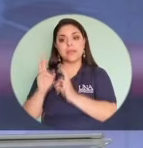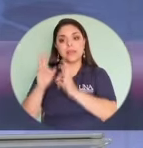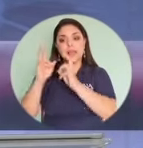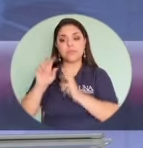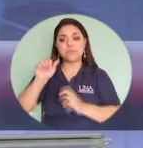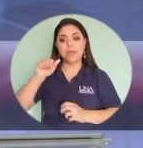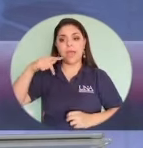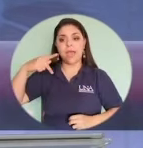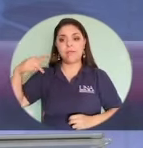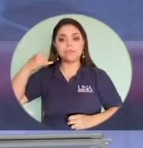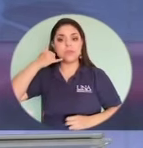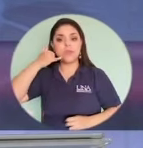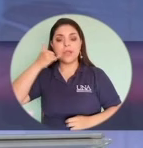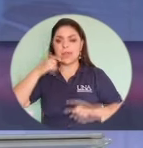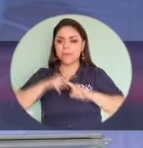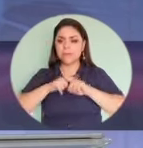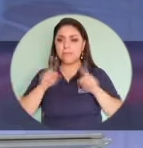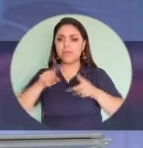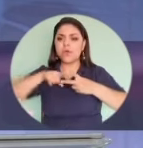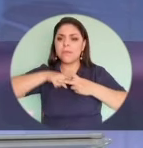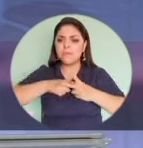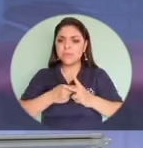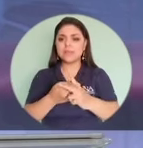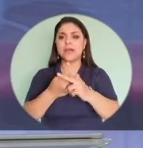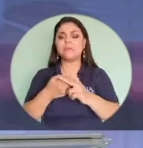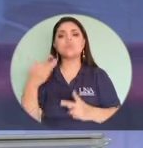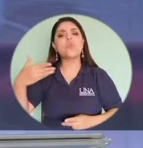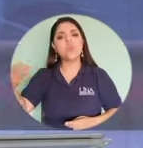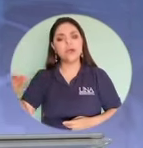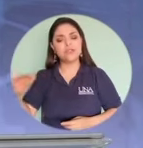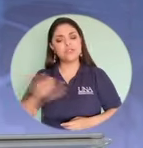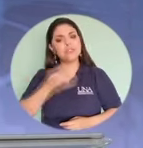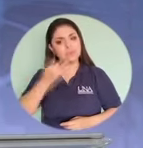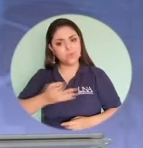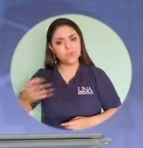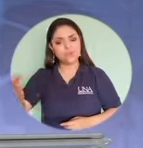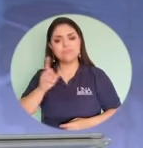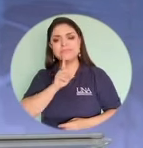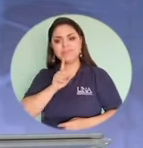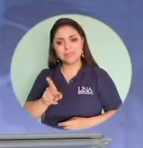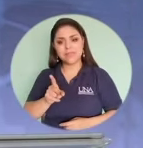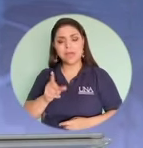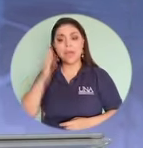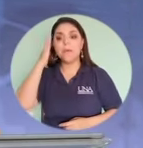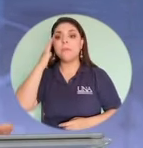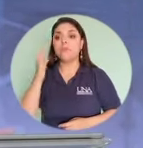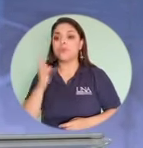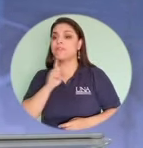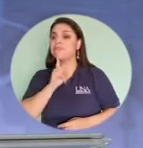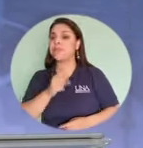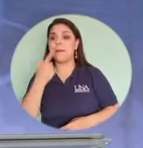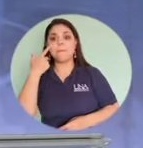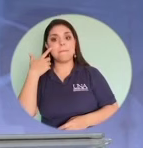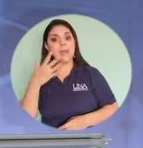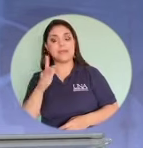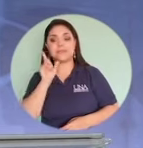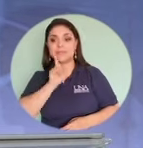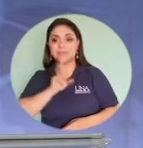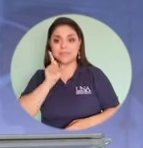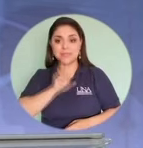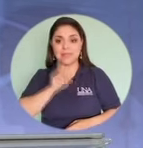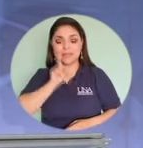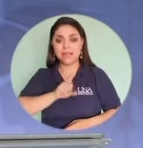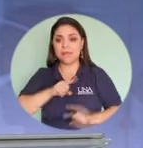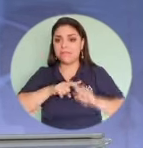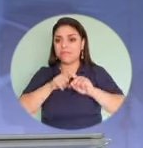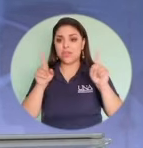pero este cuidado de los datos personales empieza casi que del día a día porque parece mentira, pero no nos damos